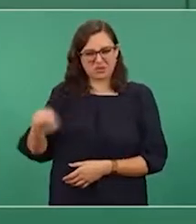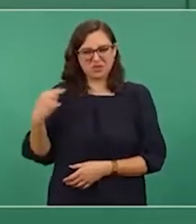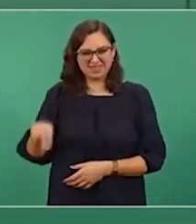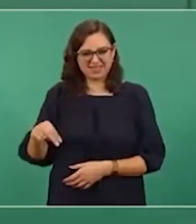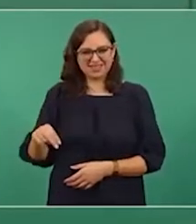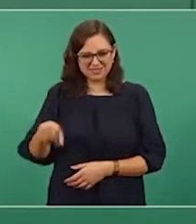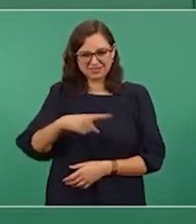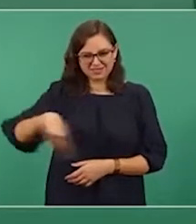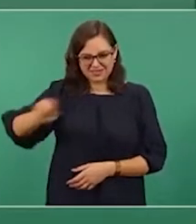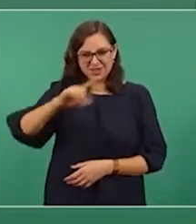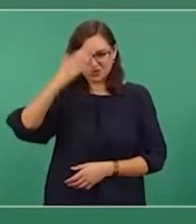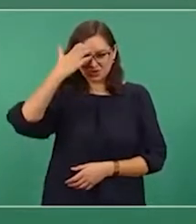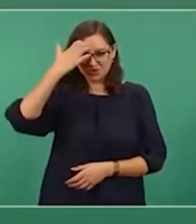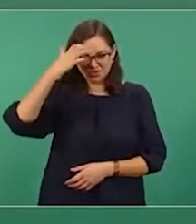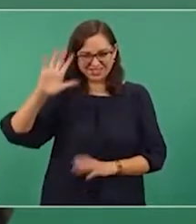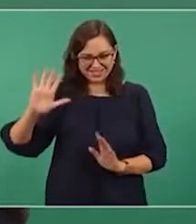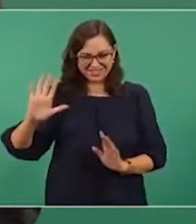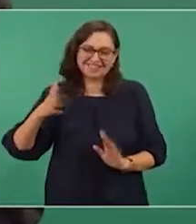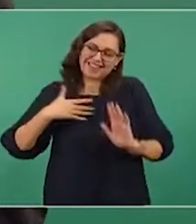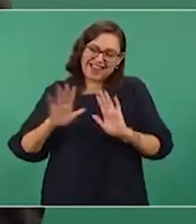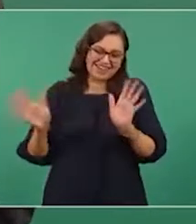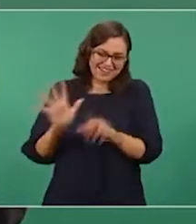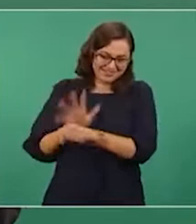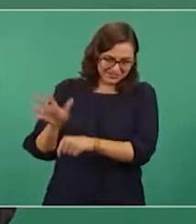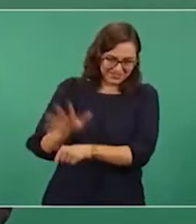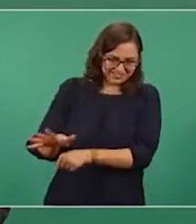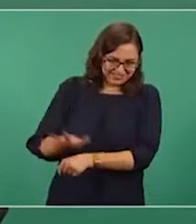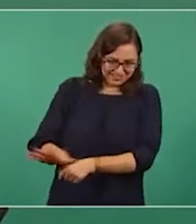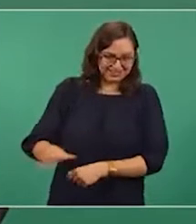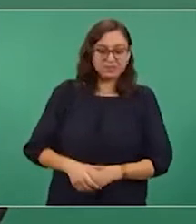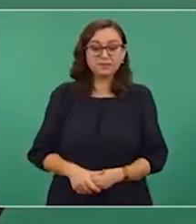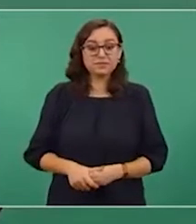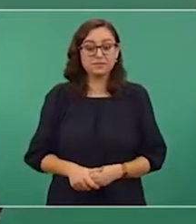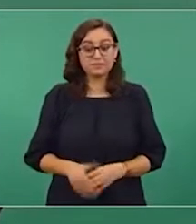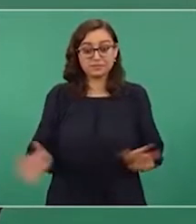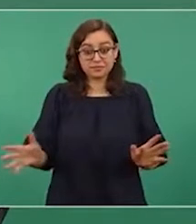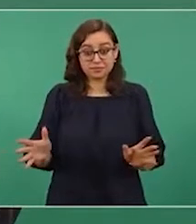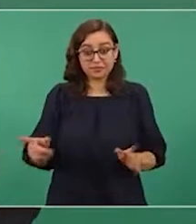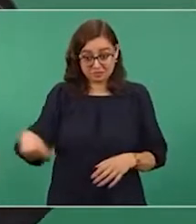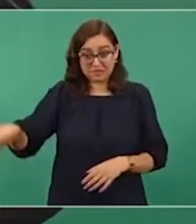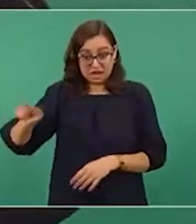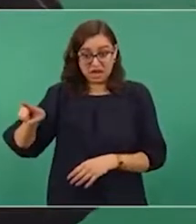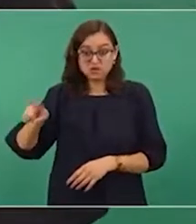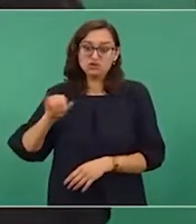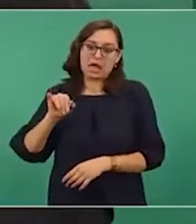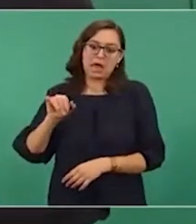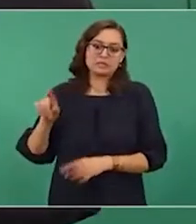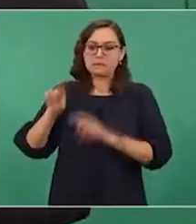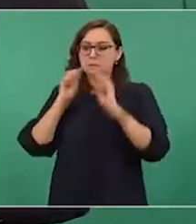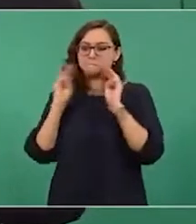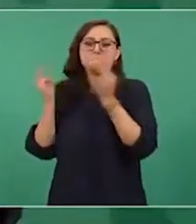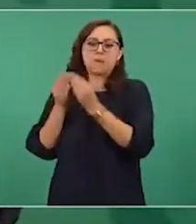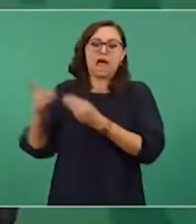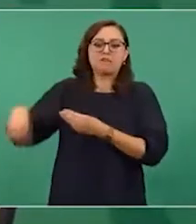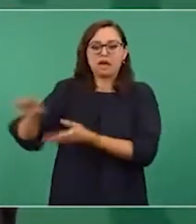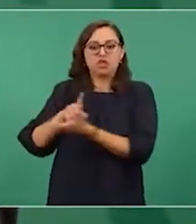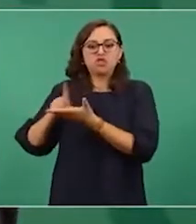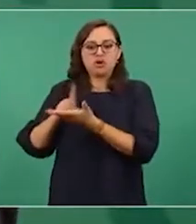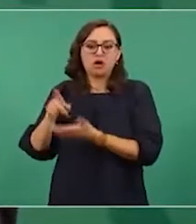ya no voy a seguir, nada más ellos y los otros,